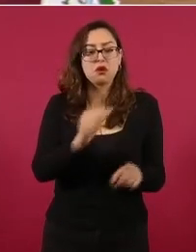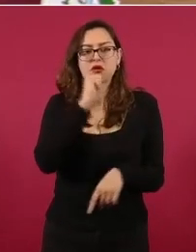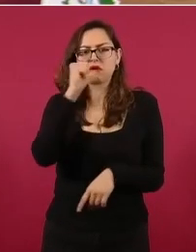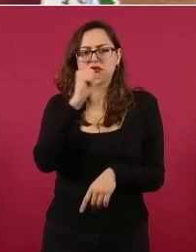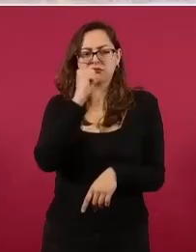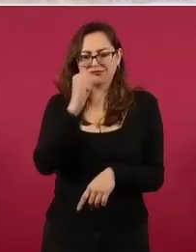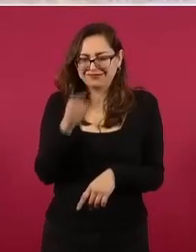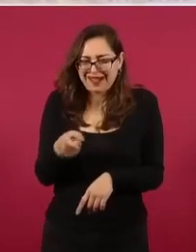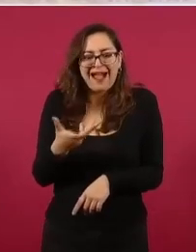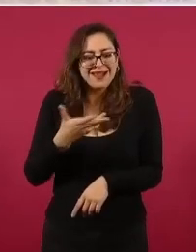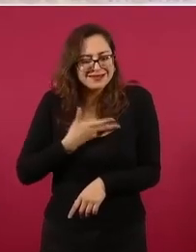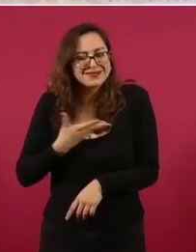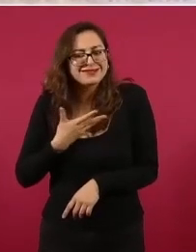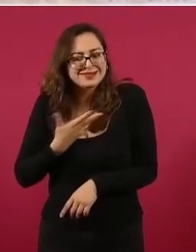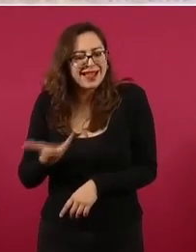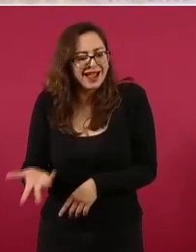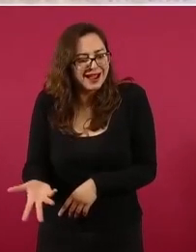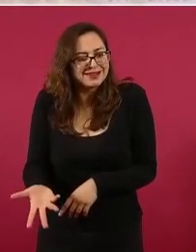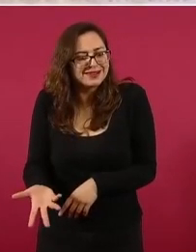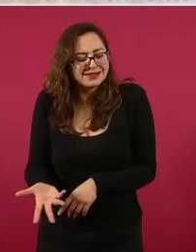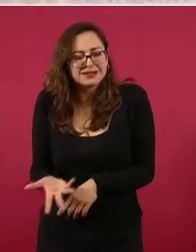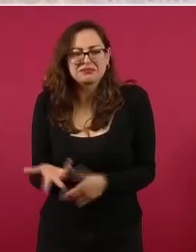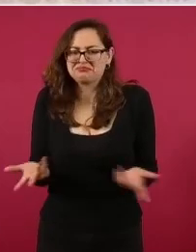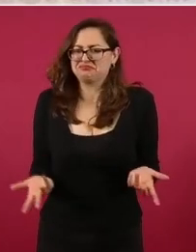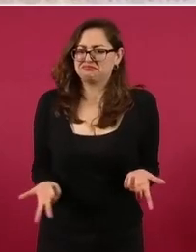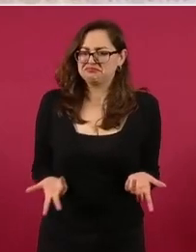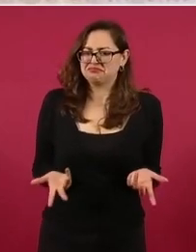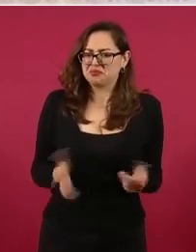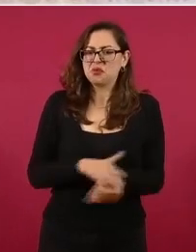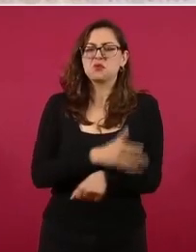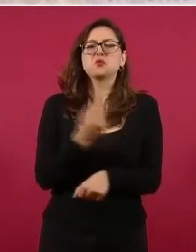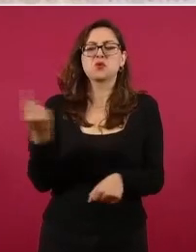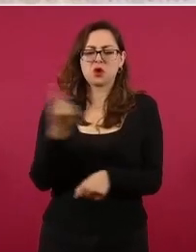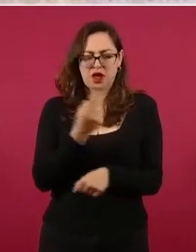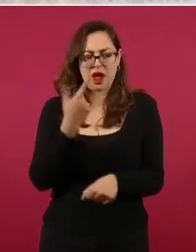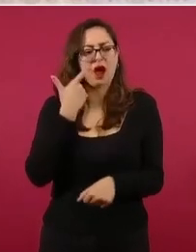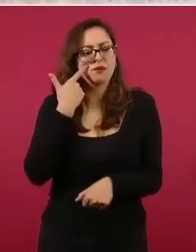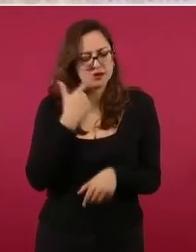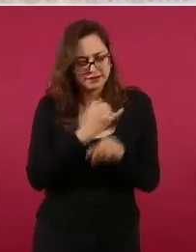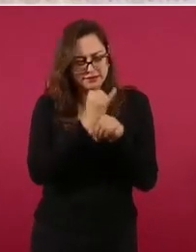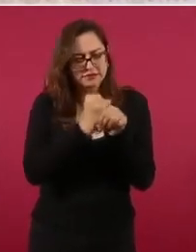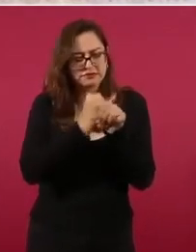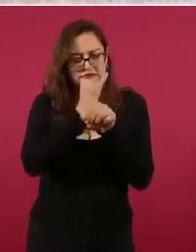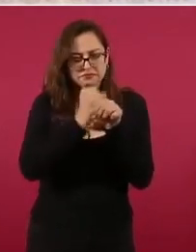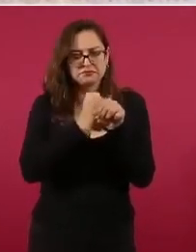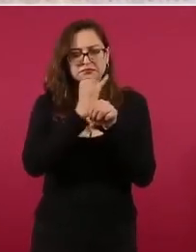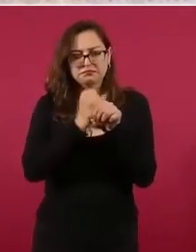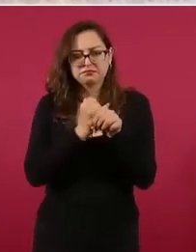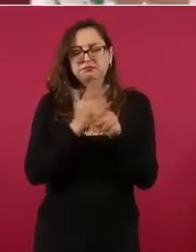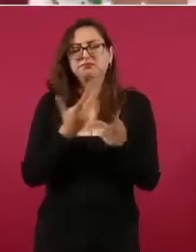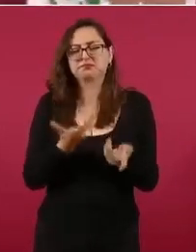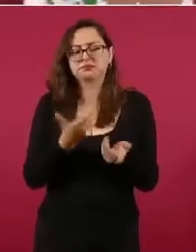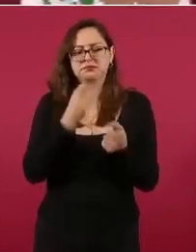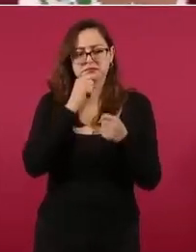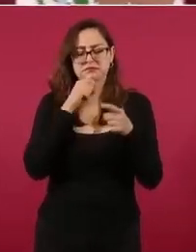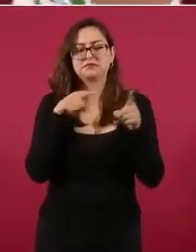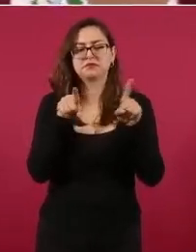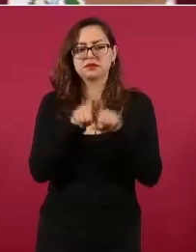todo eso, y también la declaración,